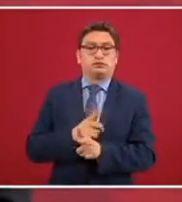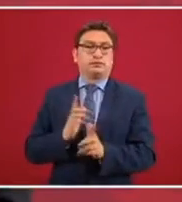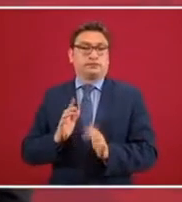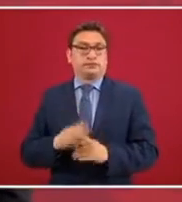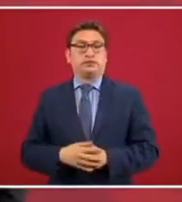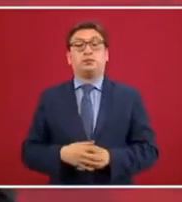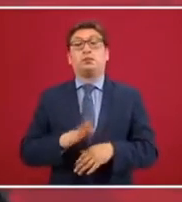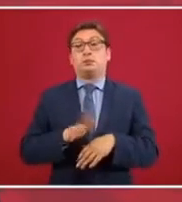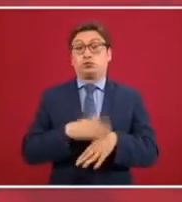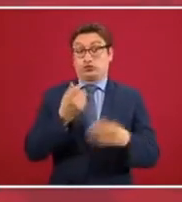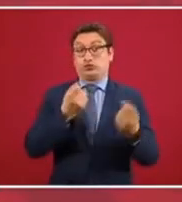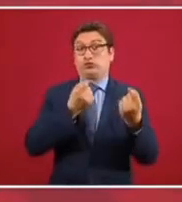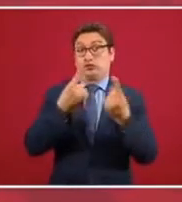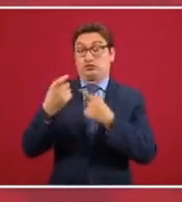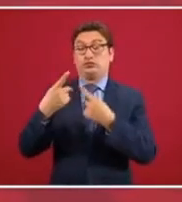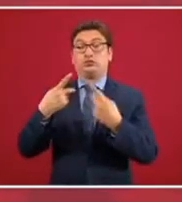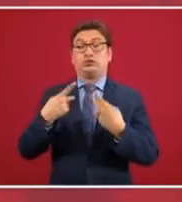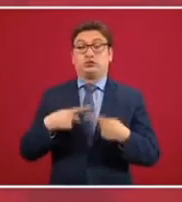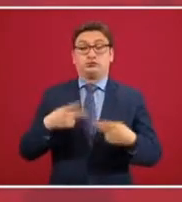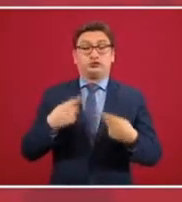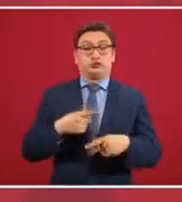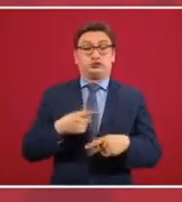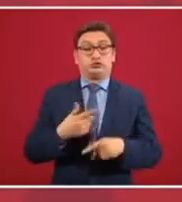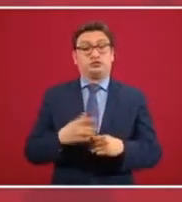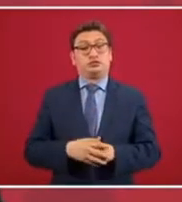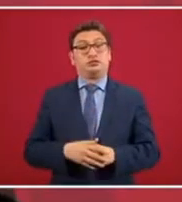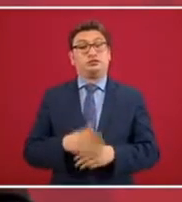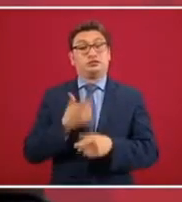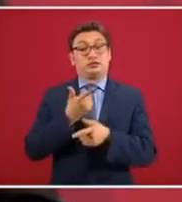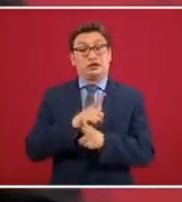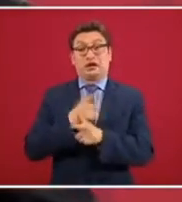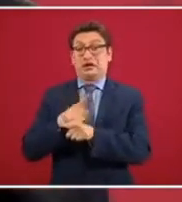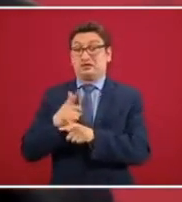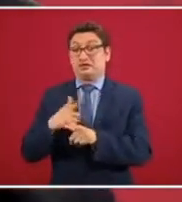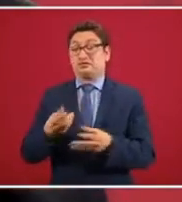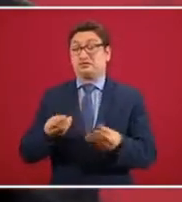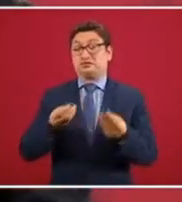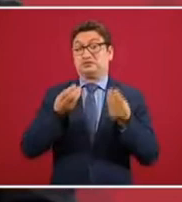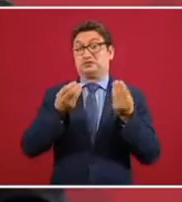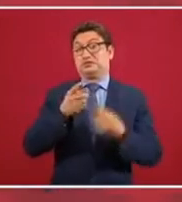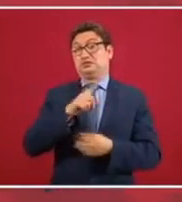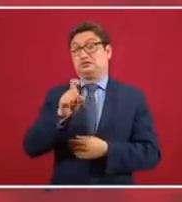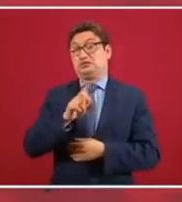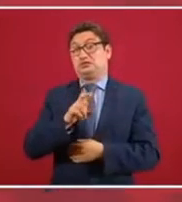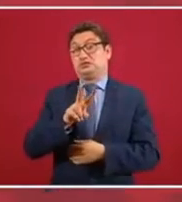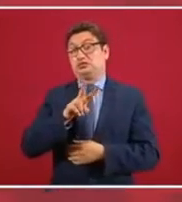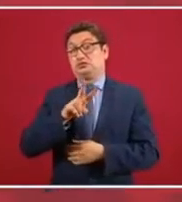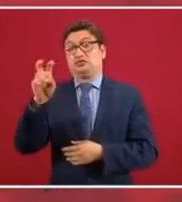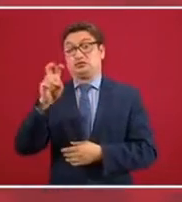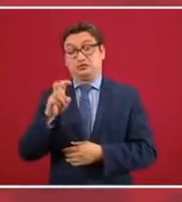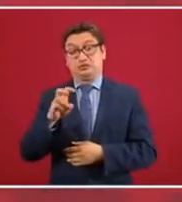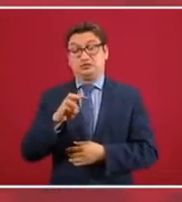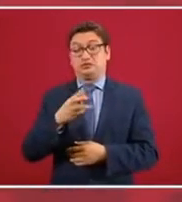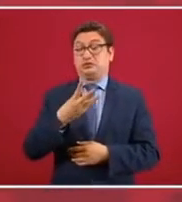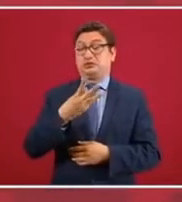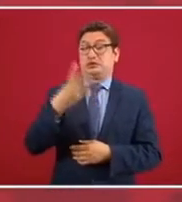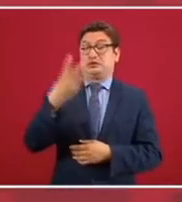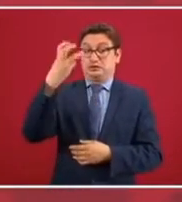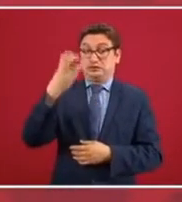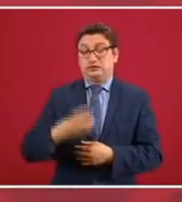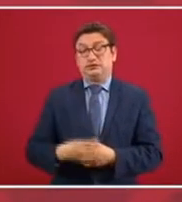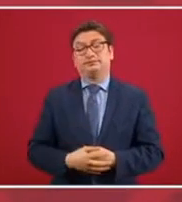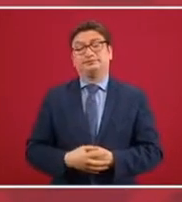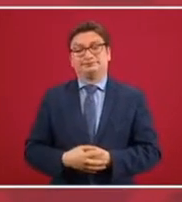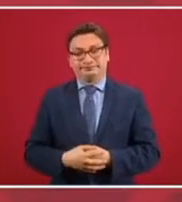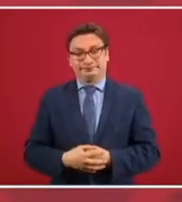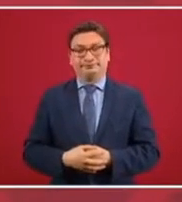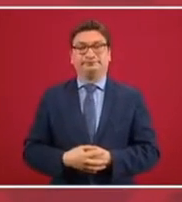porque hay quienes tienen hasta 100, 200, 300. Entonces,